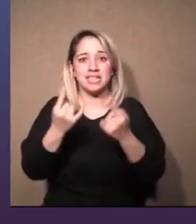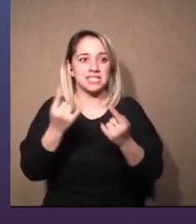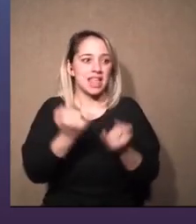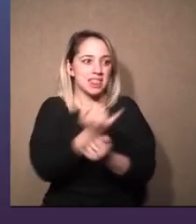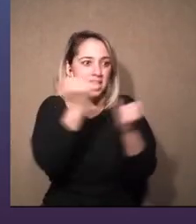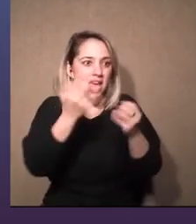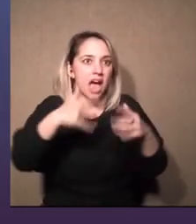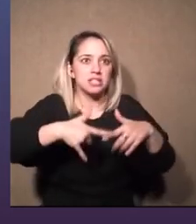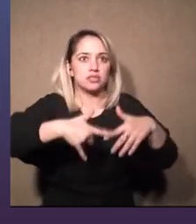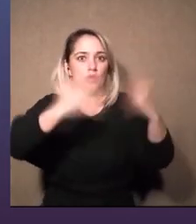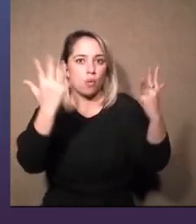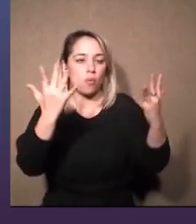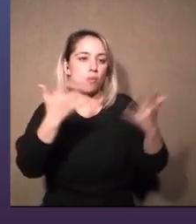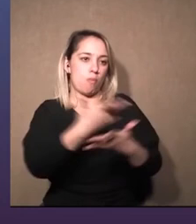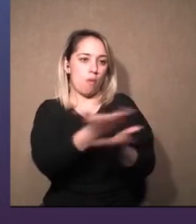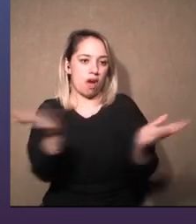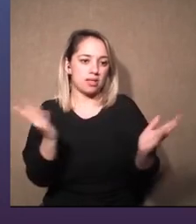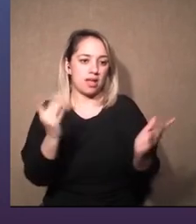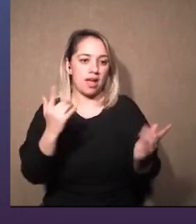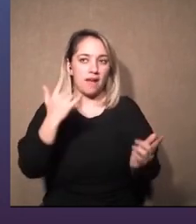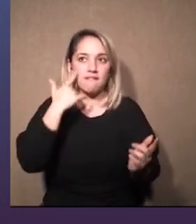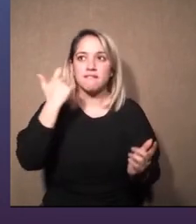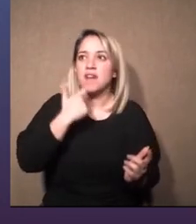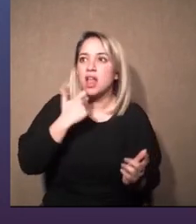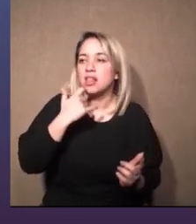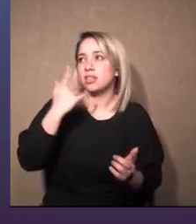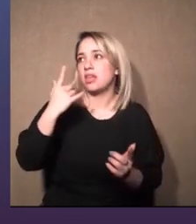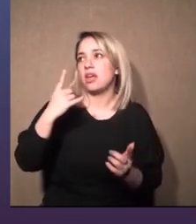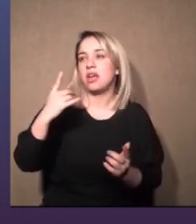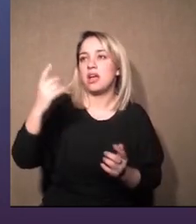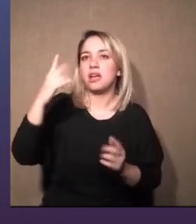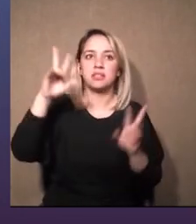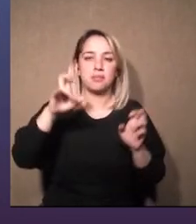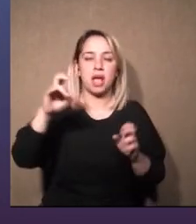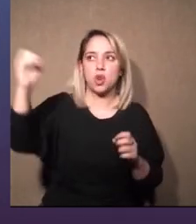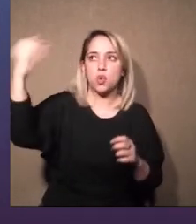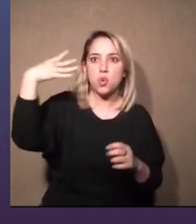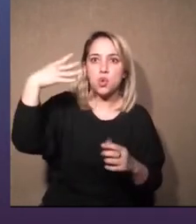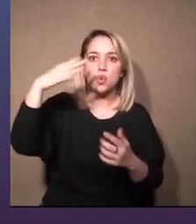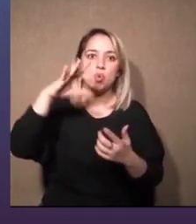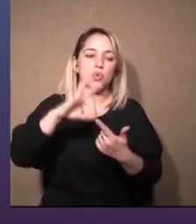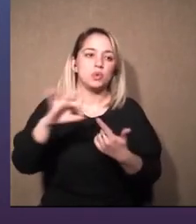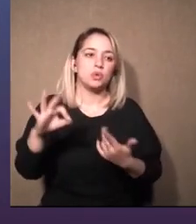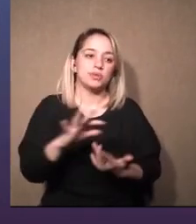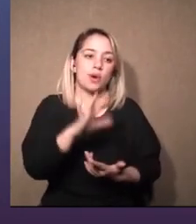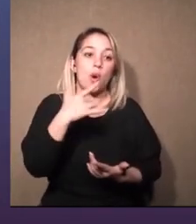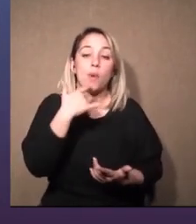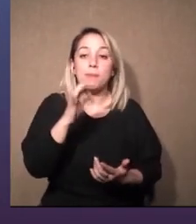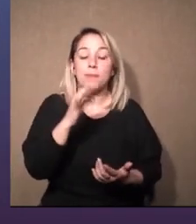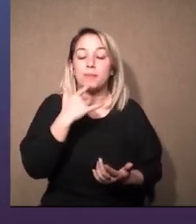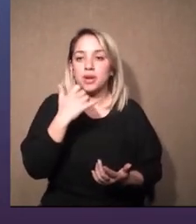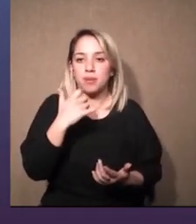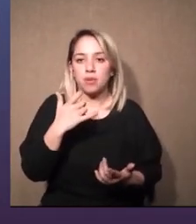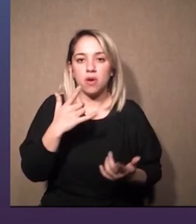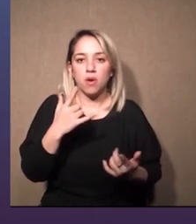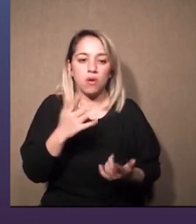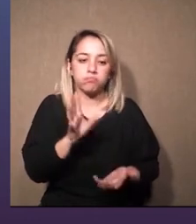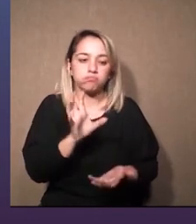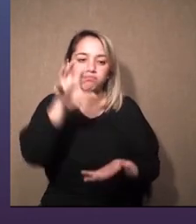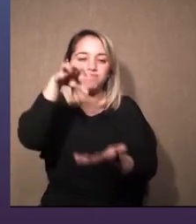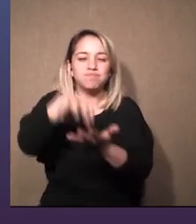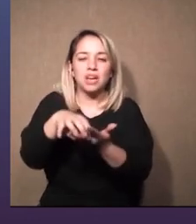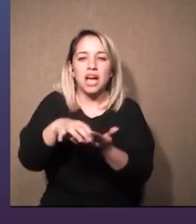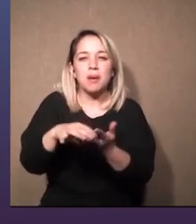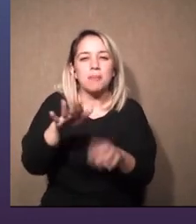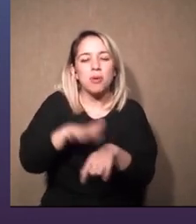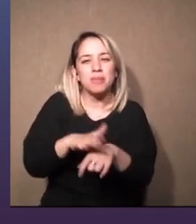seguís corrigiendo bueno luces contarás ahora pero cuántas veces durante las funciones hay una escena que no que